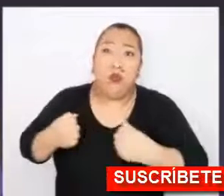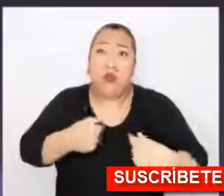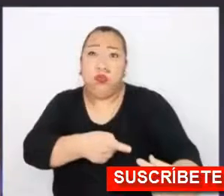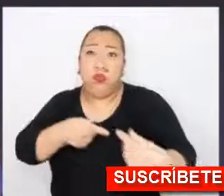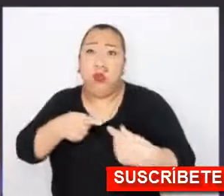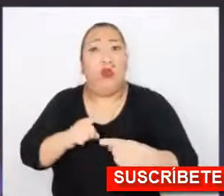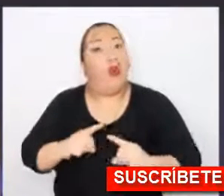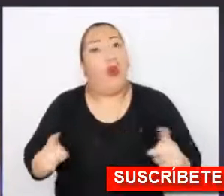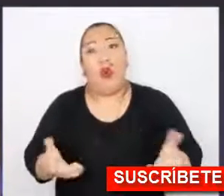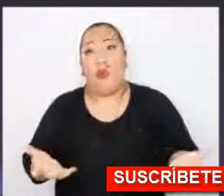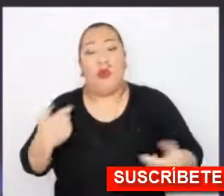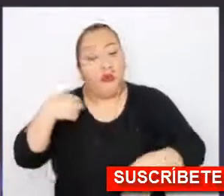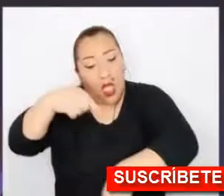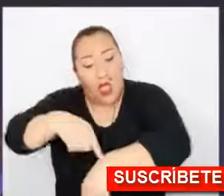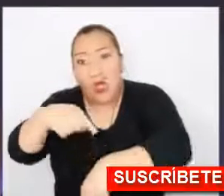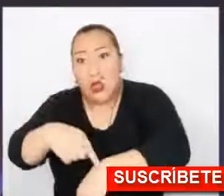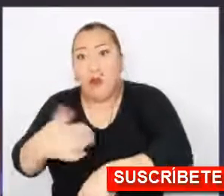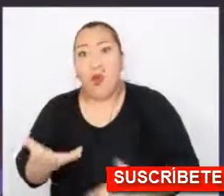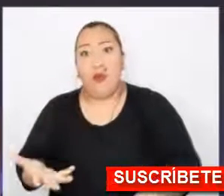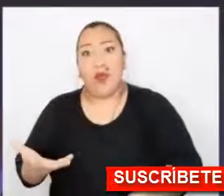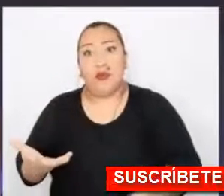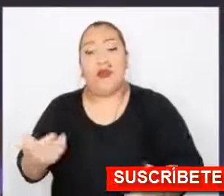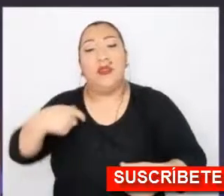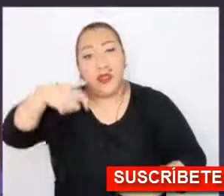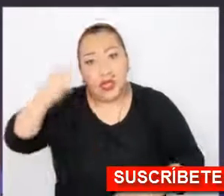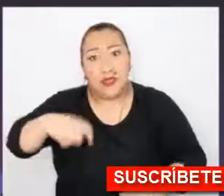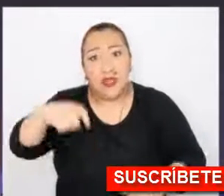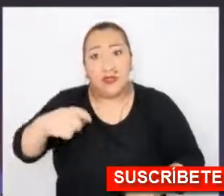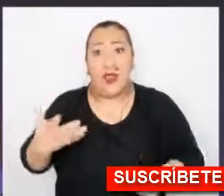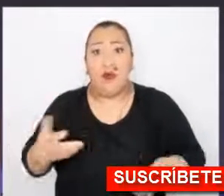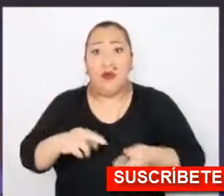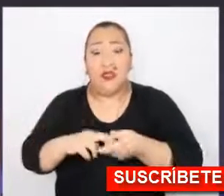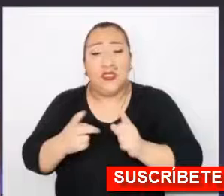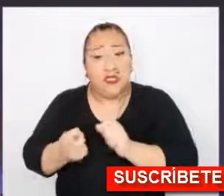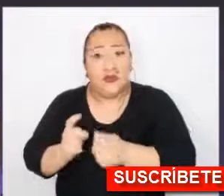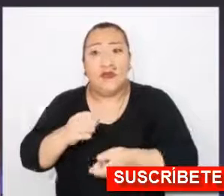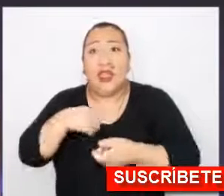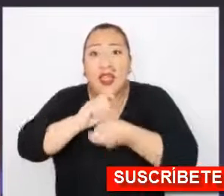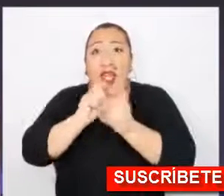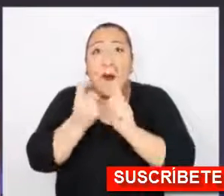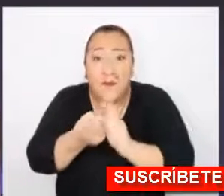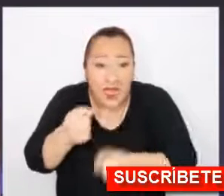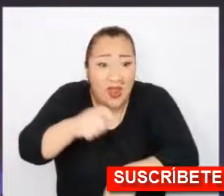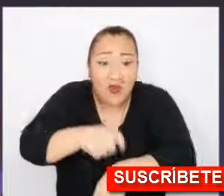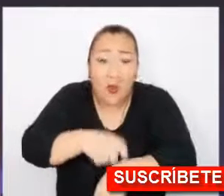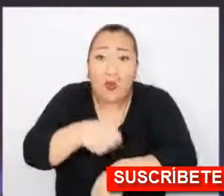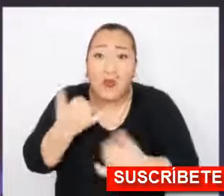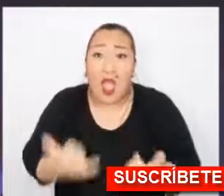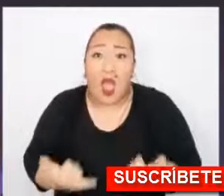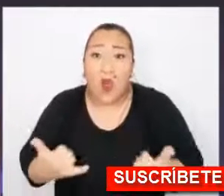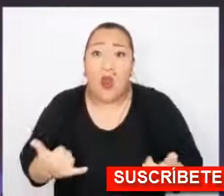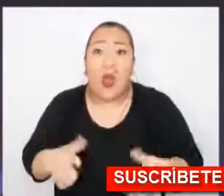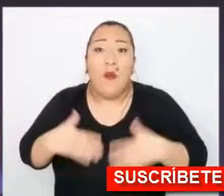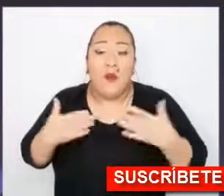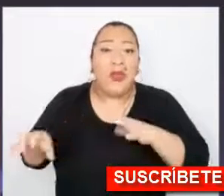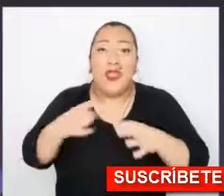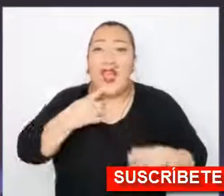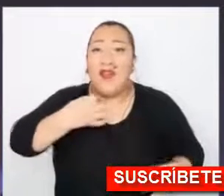porque creo que ha llegado el momento creemos que estamos en el momento